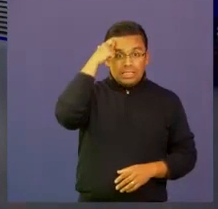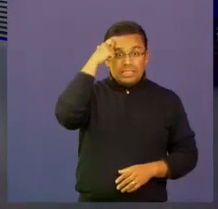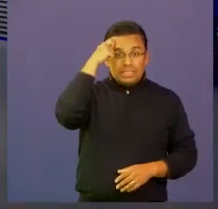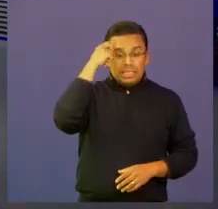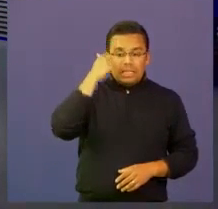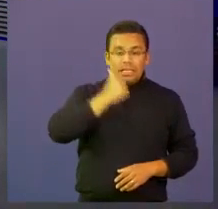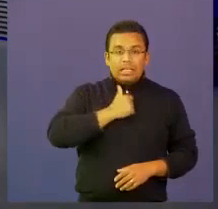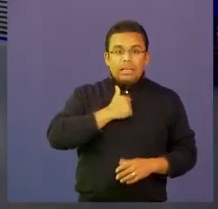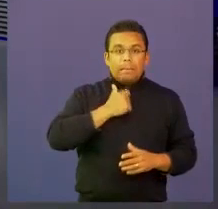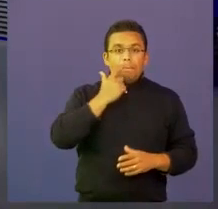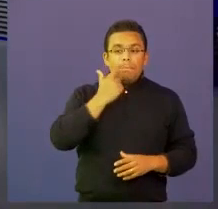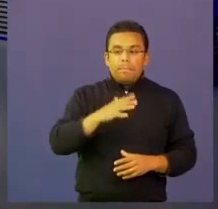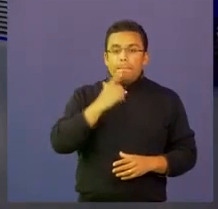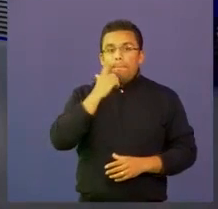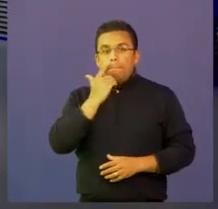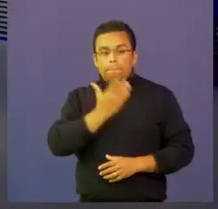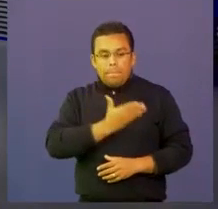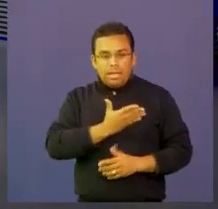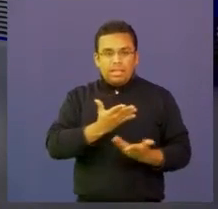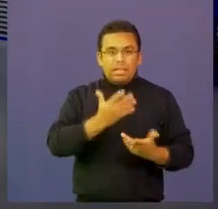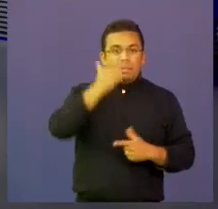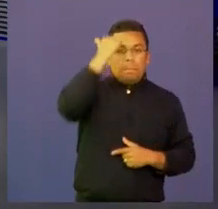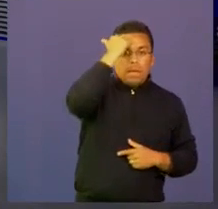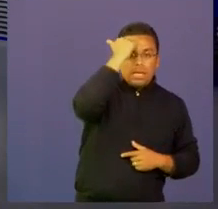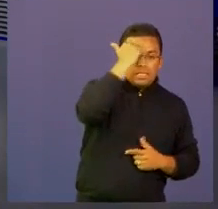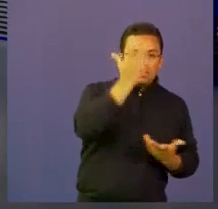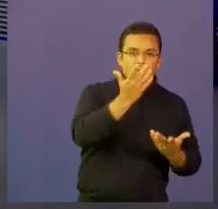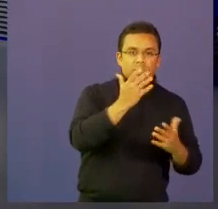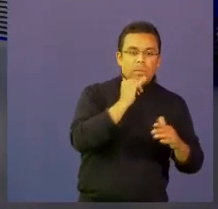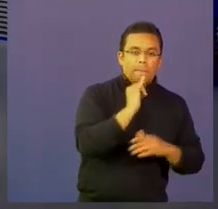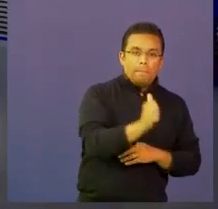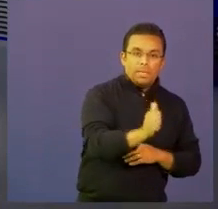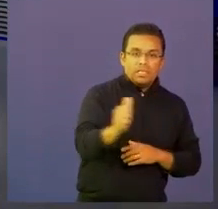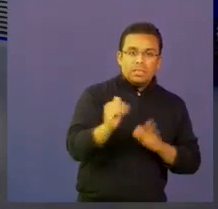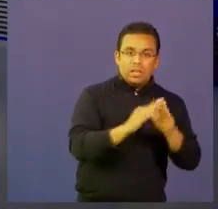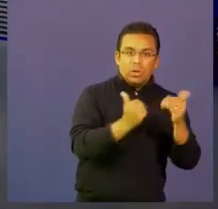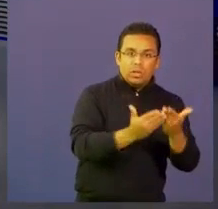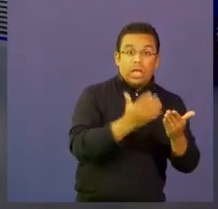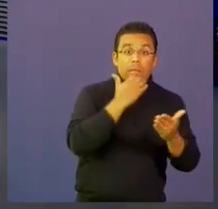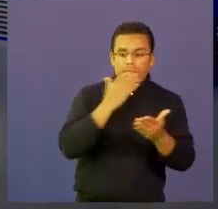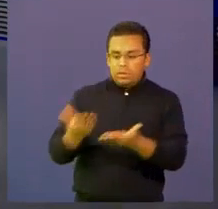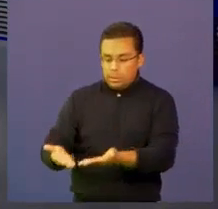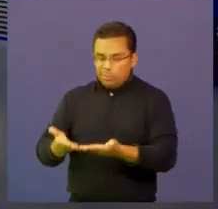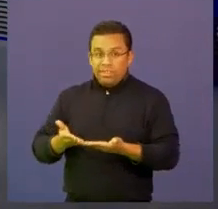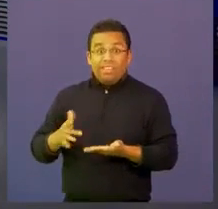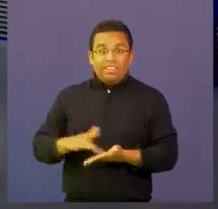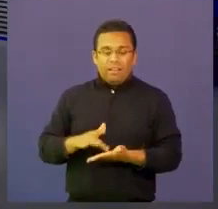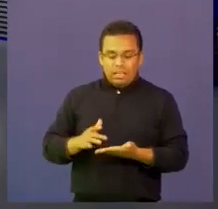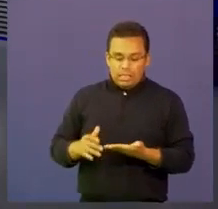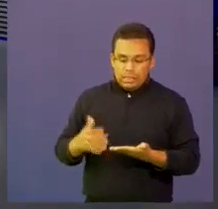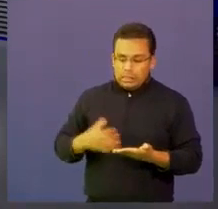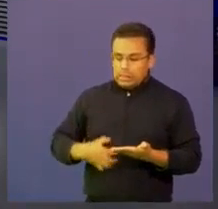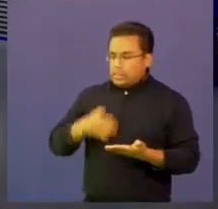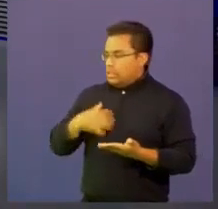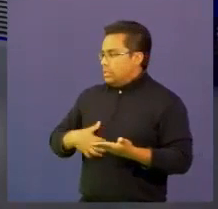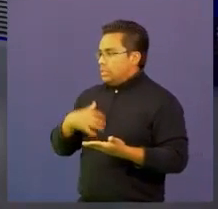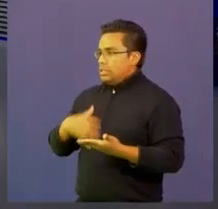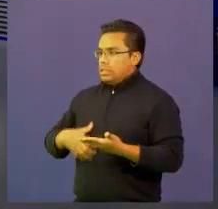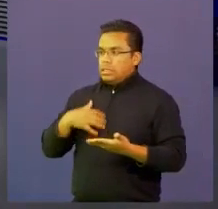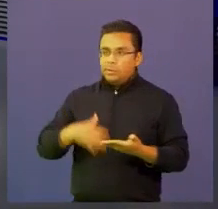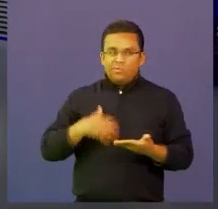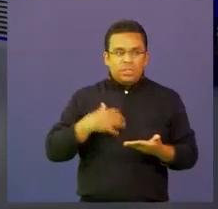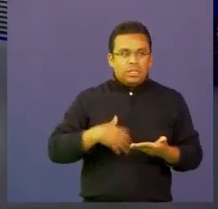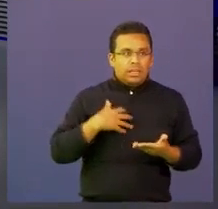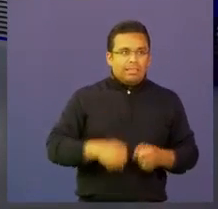como a los maestros, como a las entidades del Estado y a los mismos estudiantes, de dañar las cosas, ¿no? Porque tenemos en nuestro país mucho esta